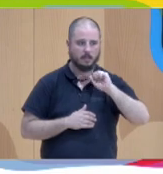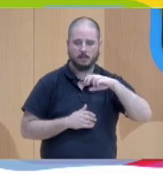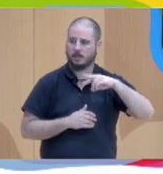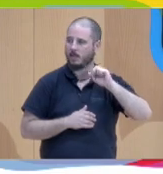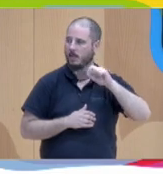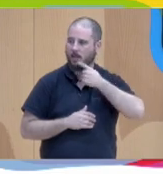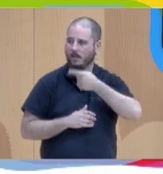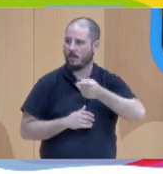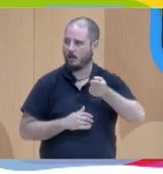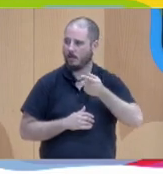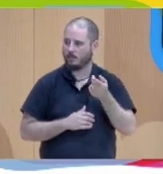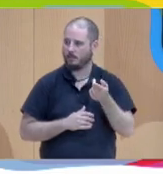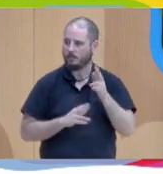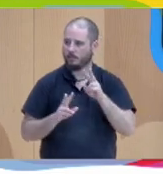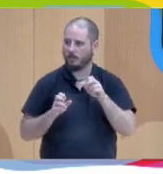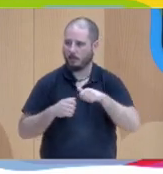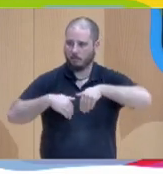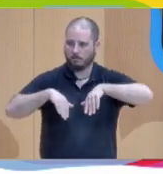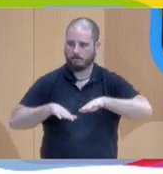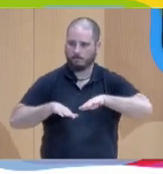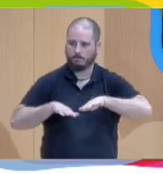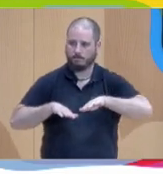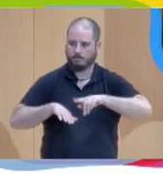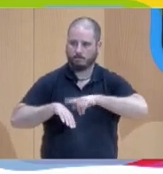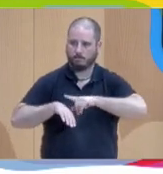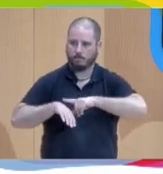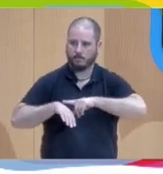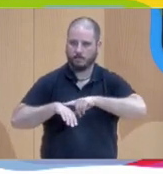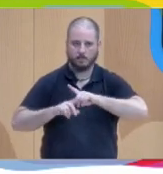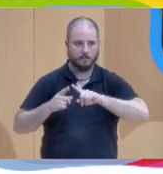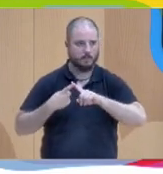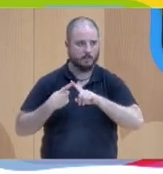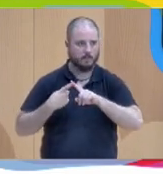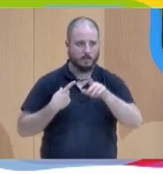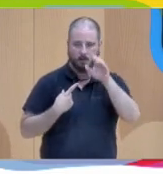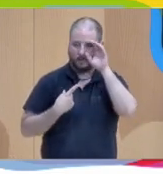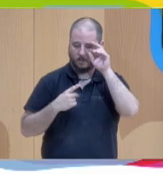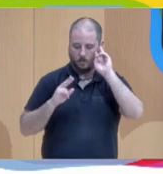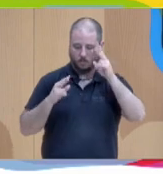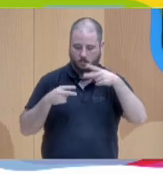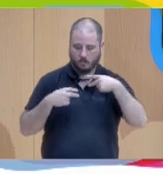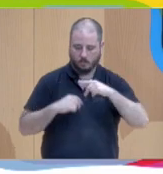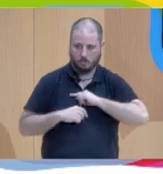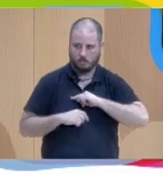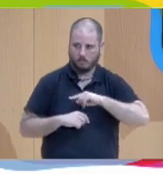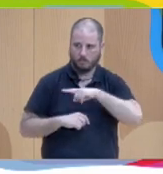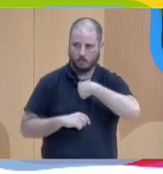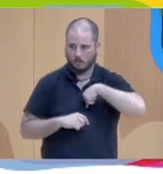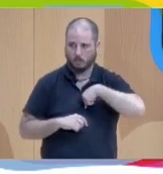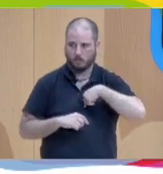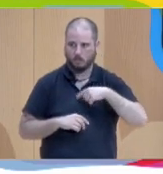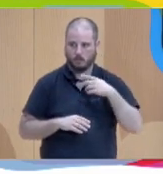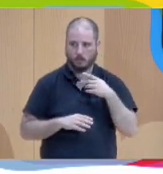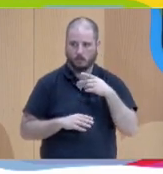que es el tema de parar dedicar un tiempo primero a escucharme yo cómo estoy yo dónde estoy yo